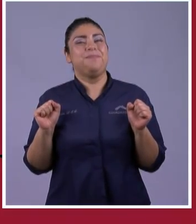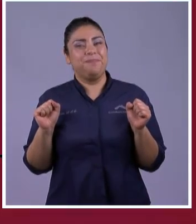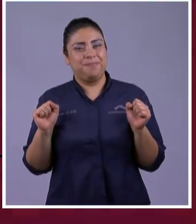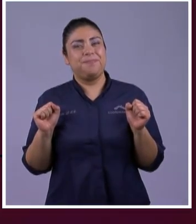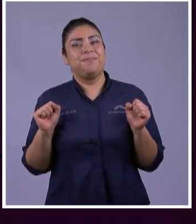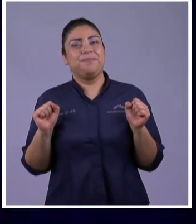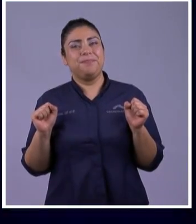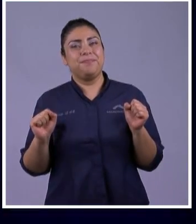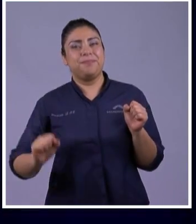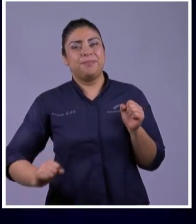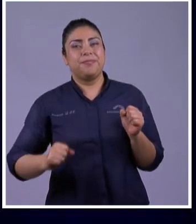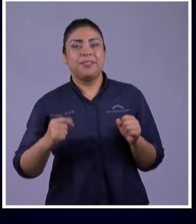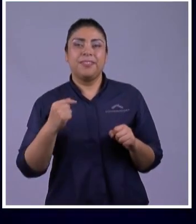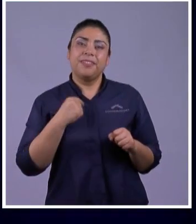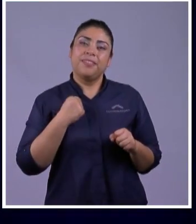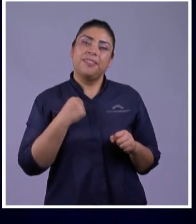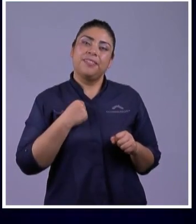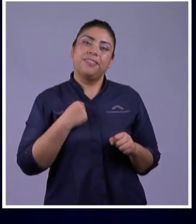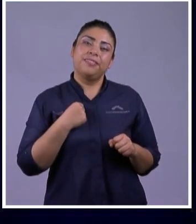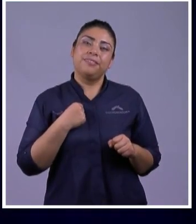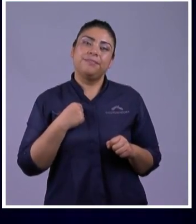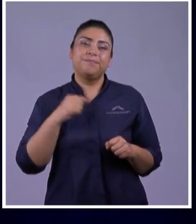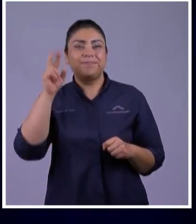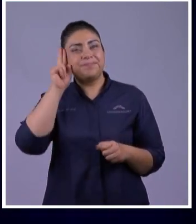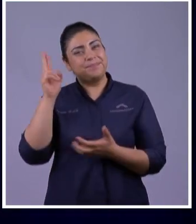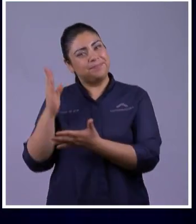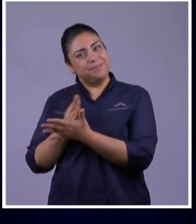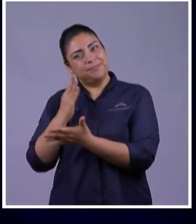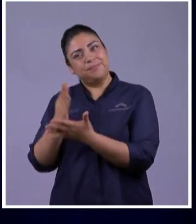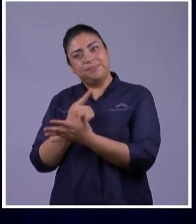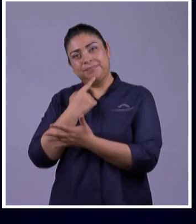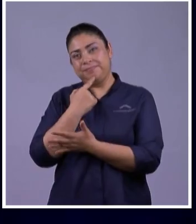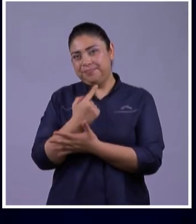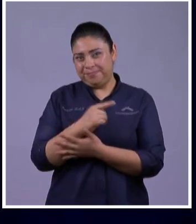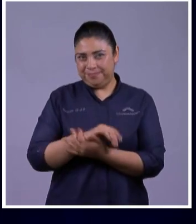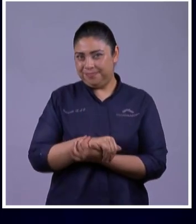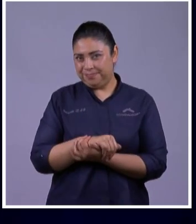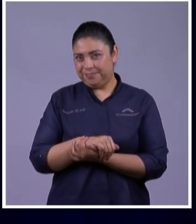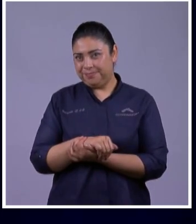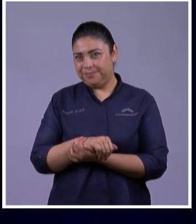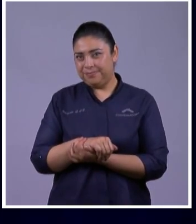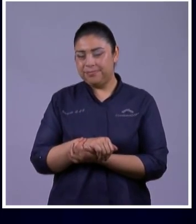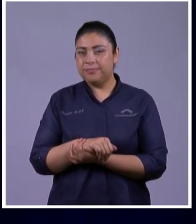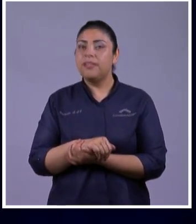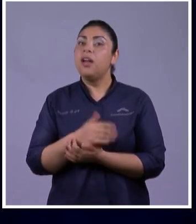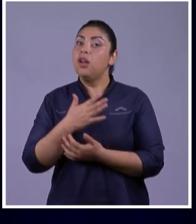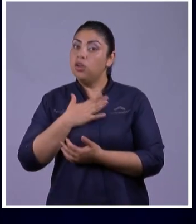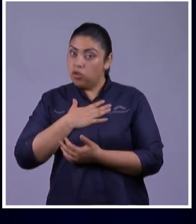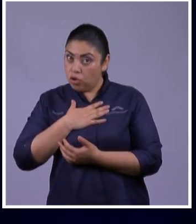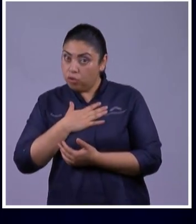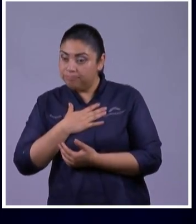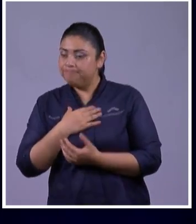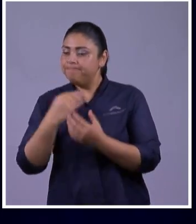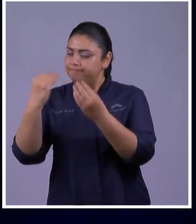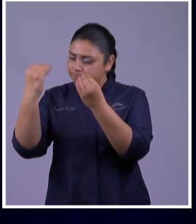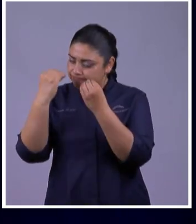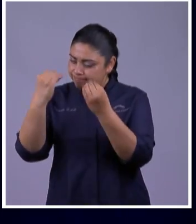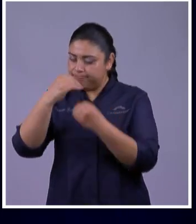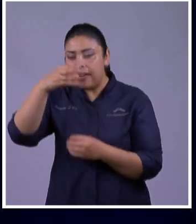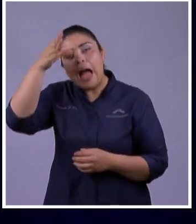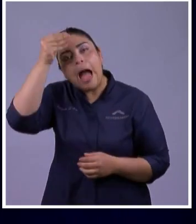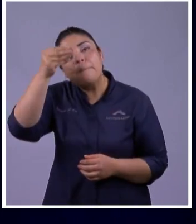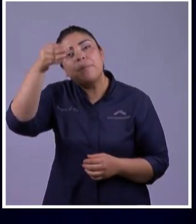yo Usando A Pablo Y lo que Él dijo Dirás En todo Y por todo He sido Enseñado